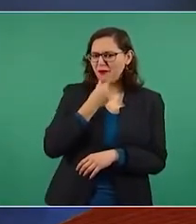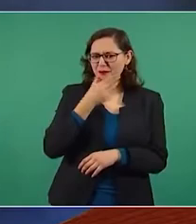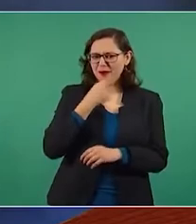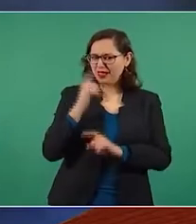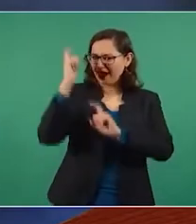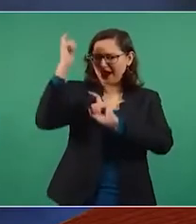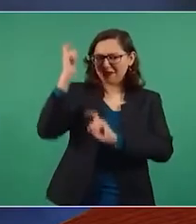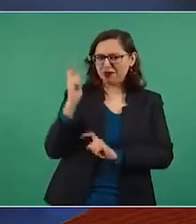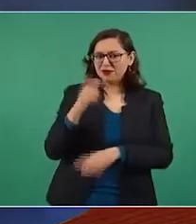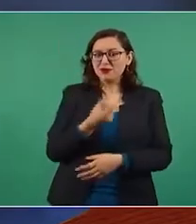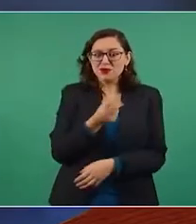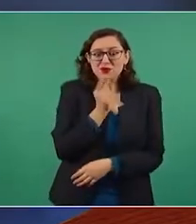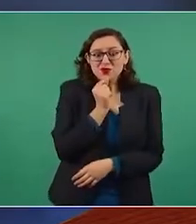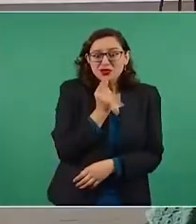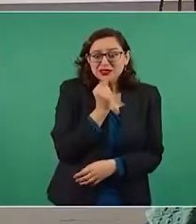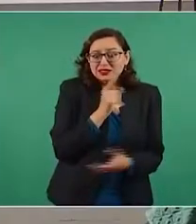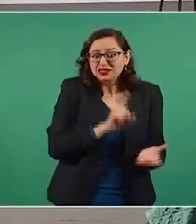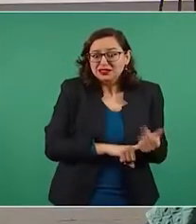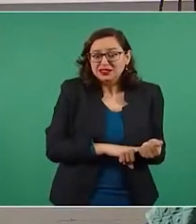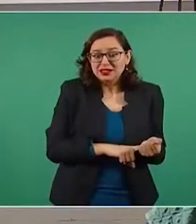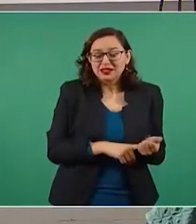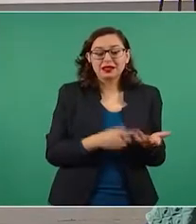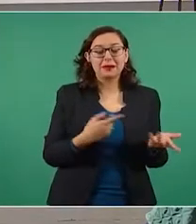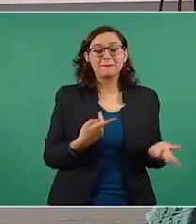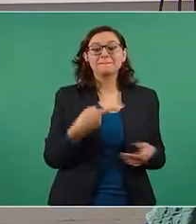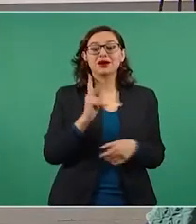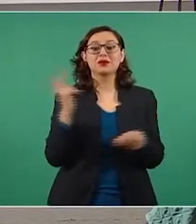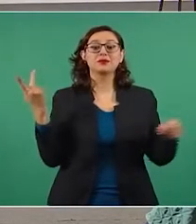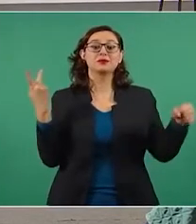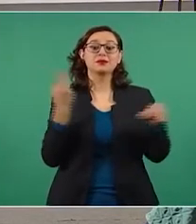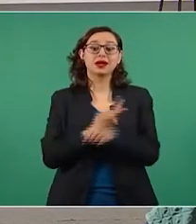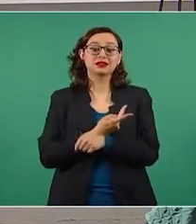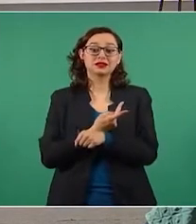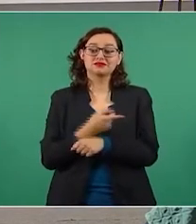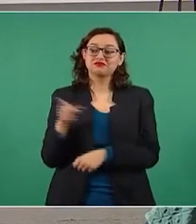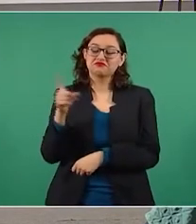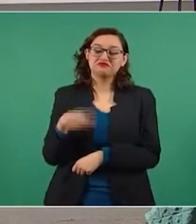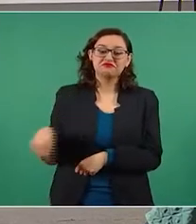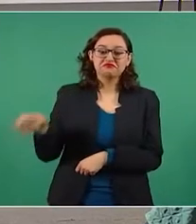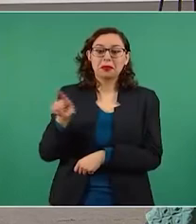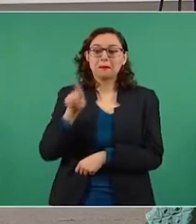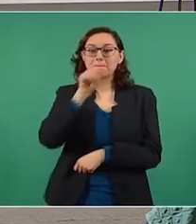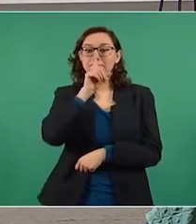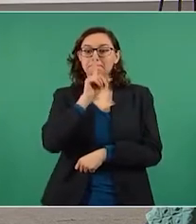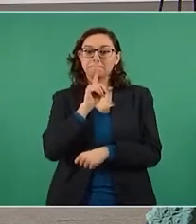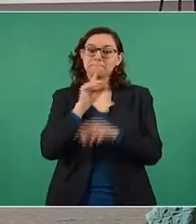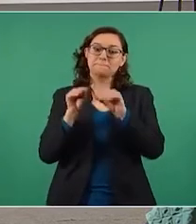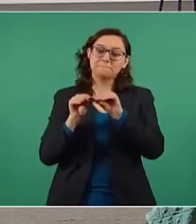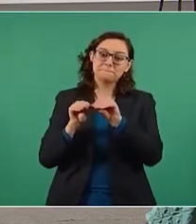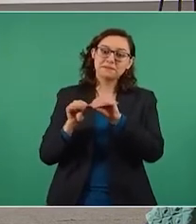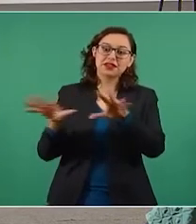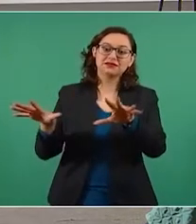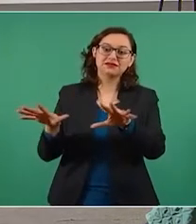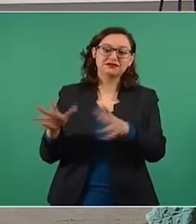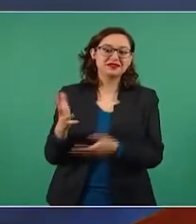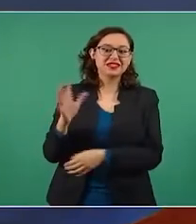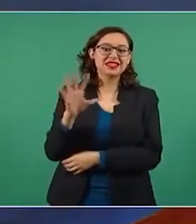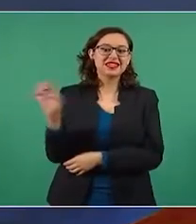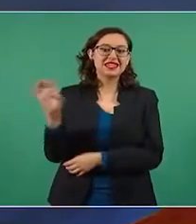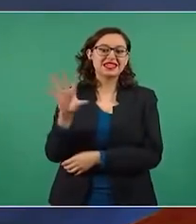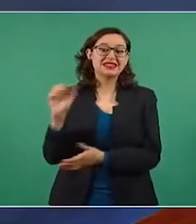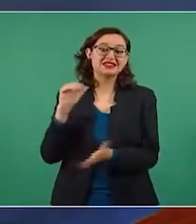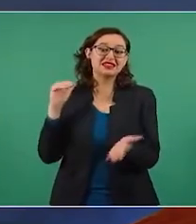tienen 500 mil reproducciones. Esto no genera percepción, claro que genera percepción.